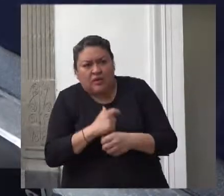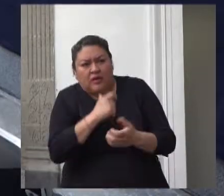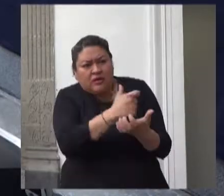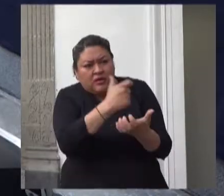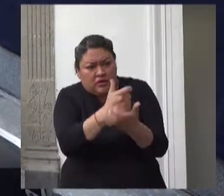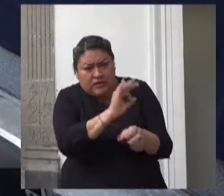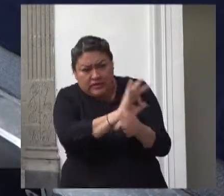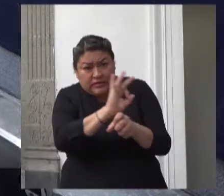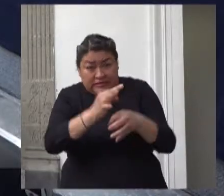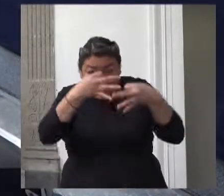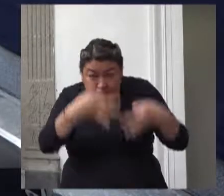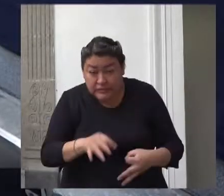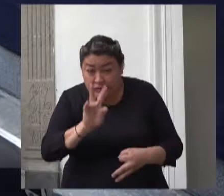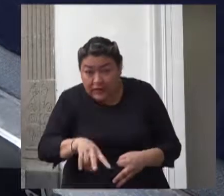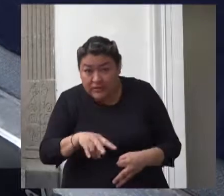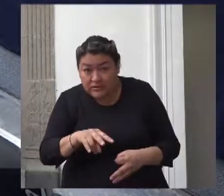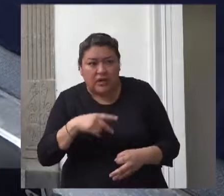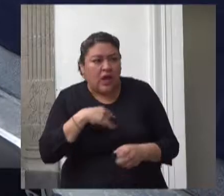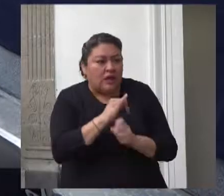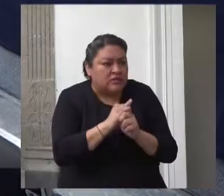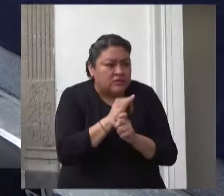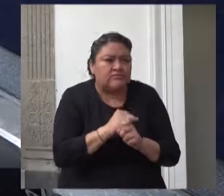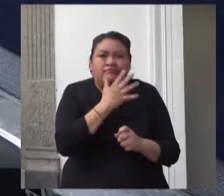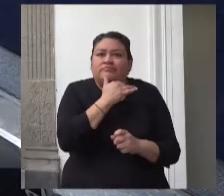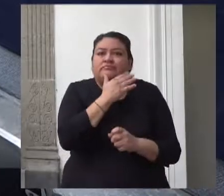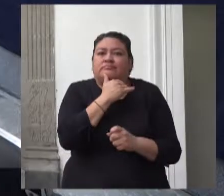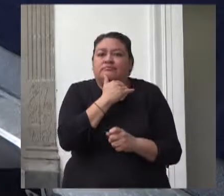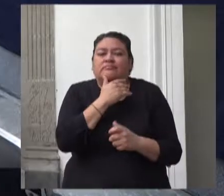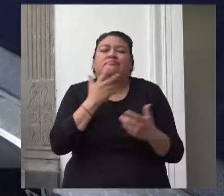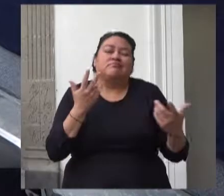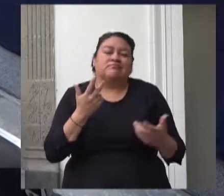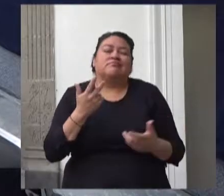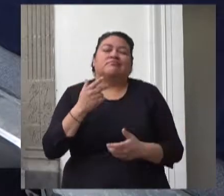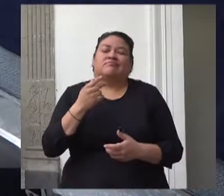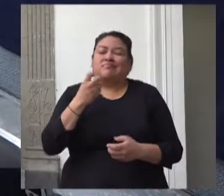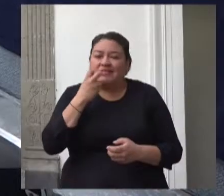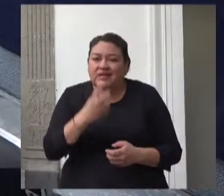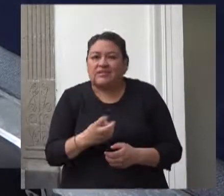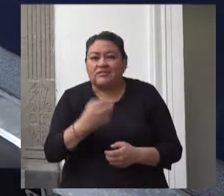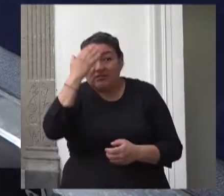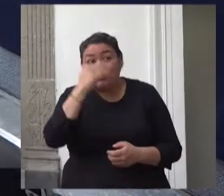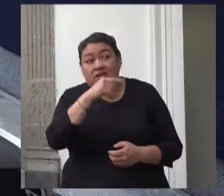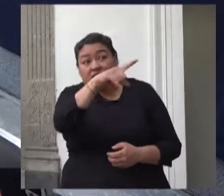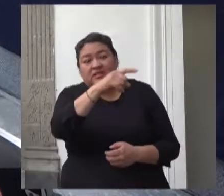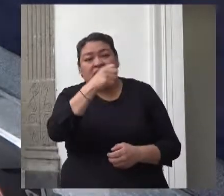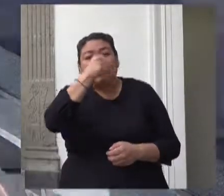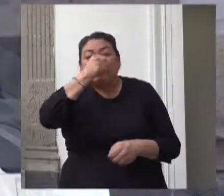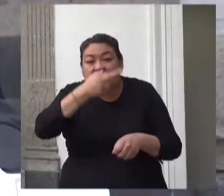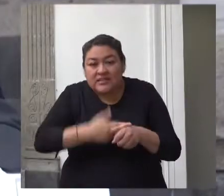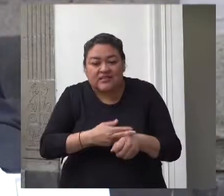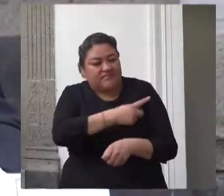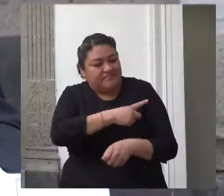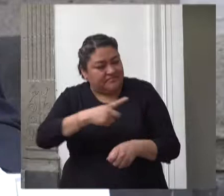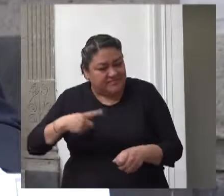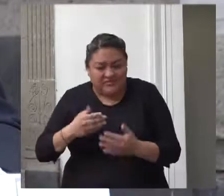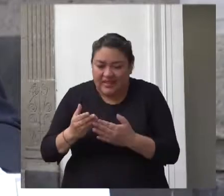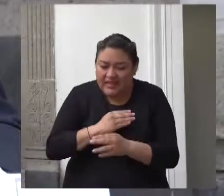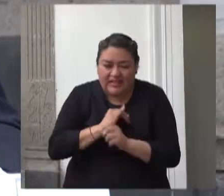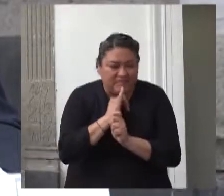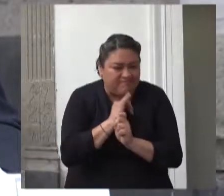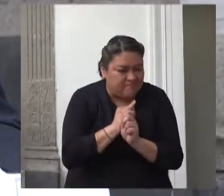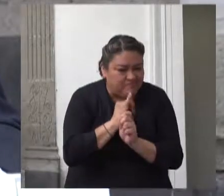en este sentido la autoridad debió haber efectuado un escrutinio estricto y un